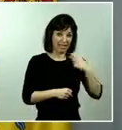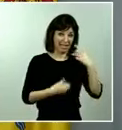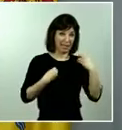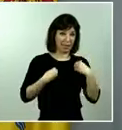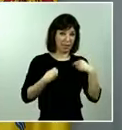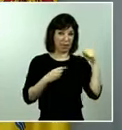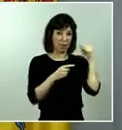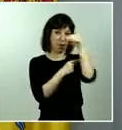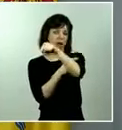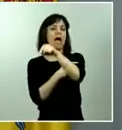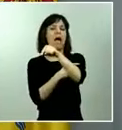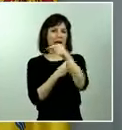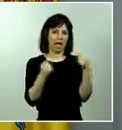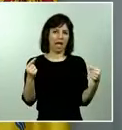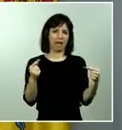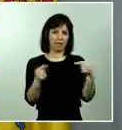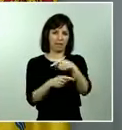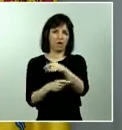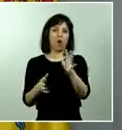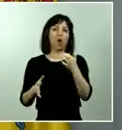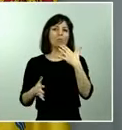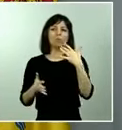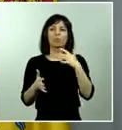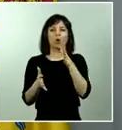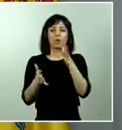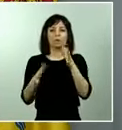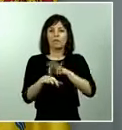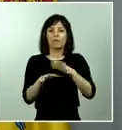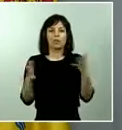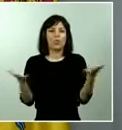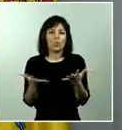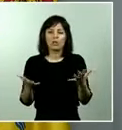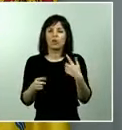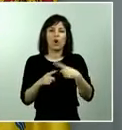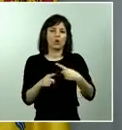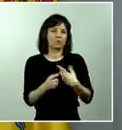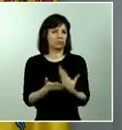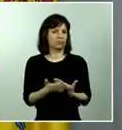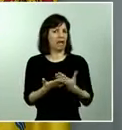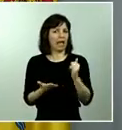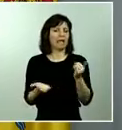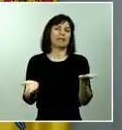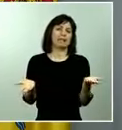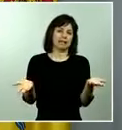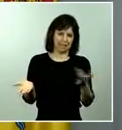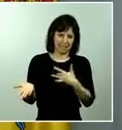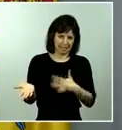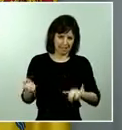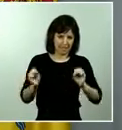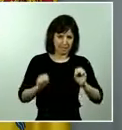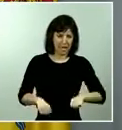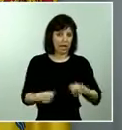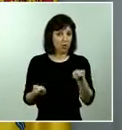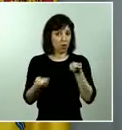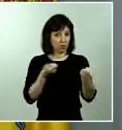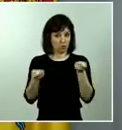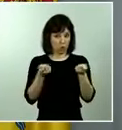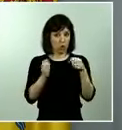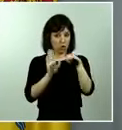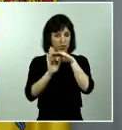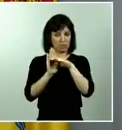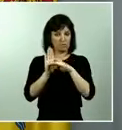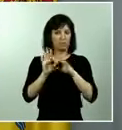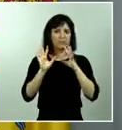médicas urgentes o cualquier otra razón justificada. Es un control en esos términos y vuelvo a decir siempre fijado ese control